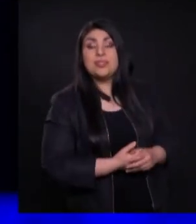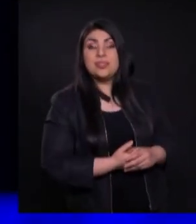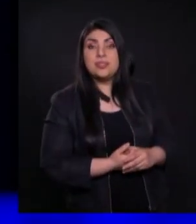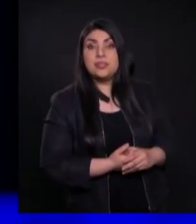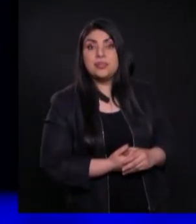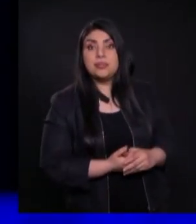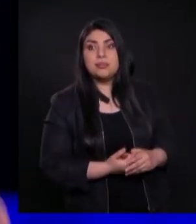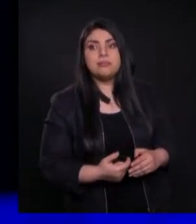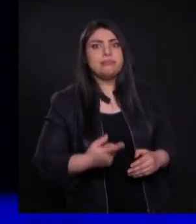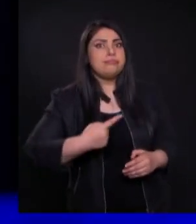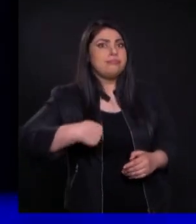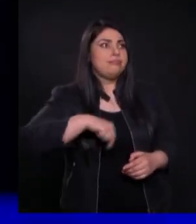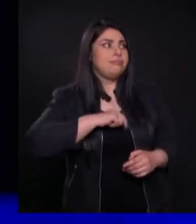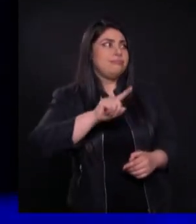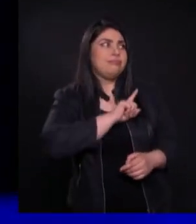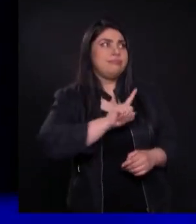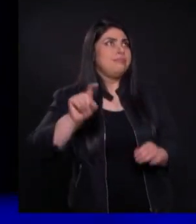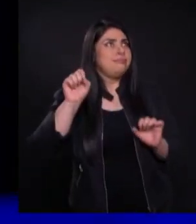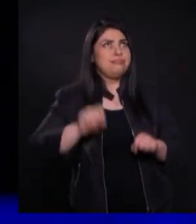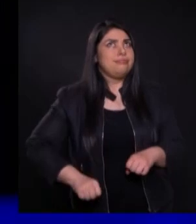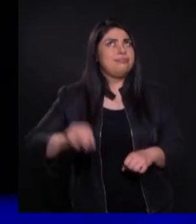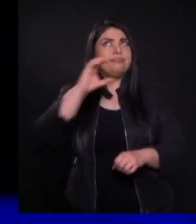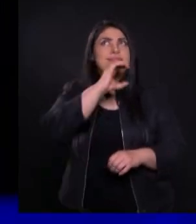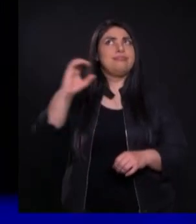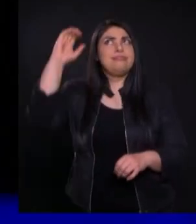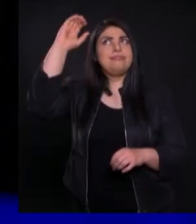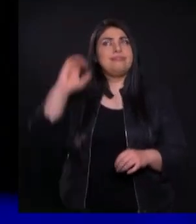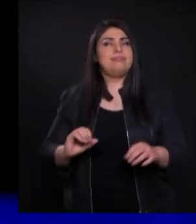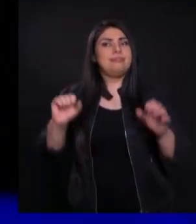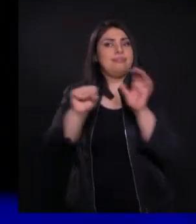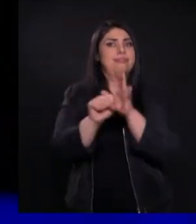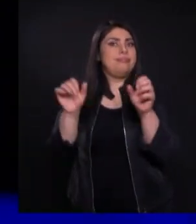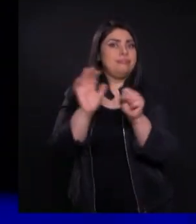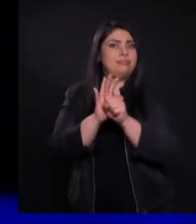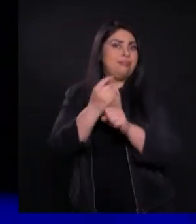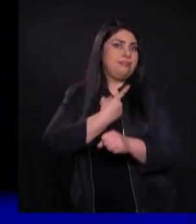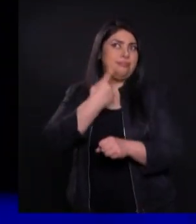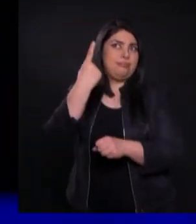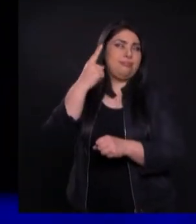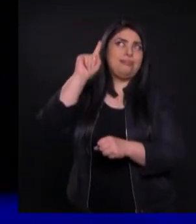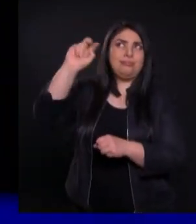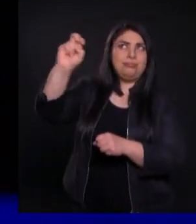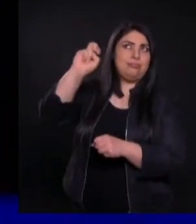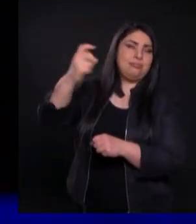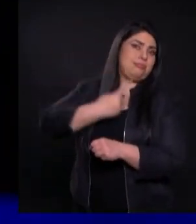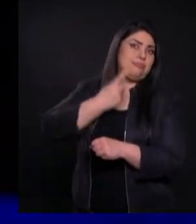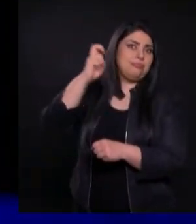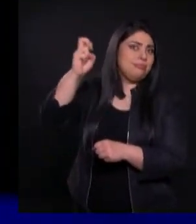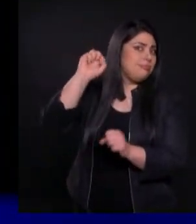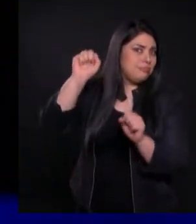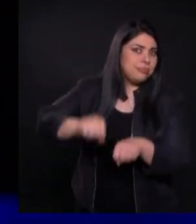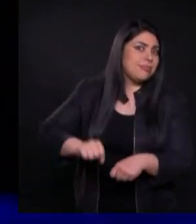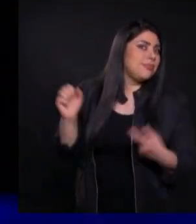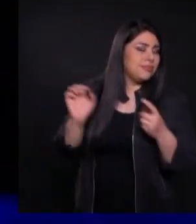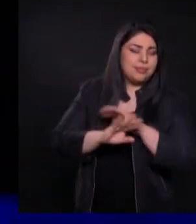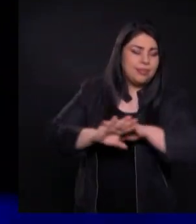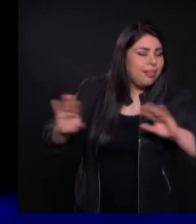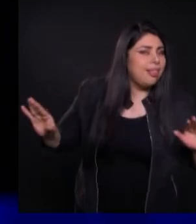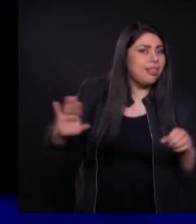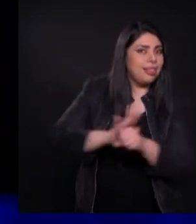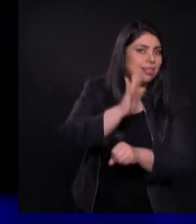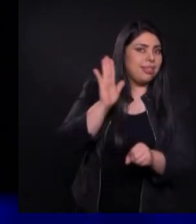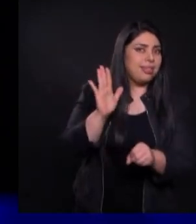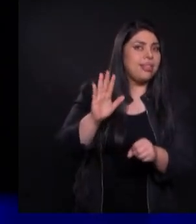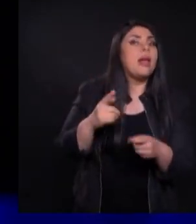Efectivamente Ya nadie Fue un sacrificio Y nada más Pero entonces Entiendo lo